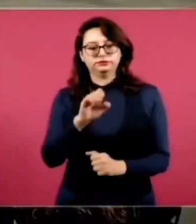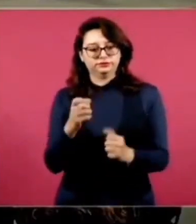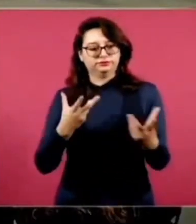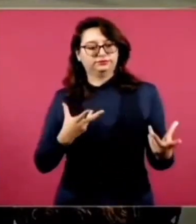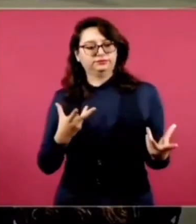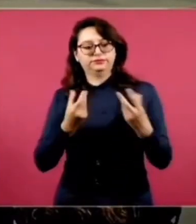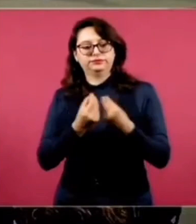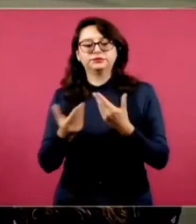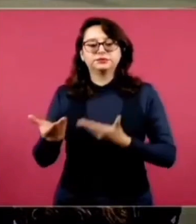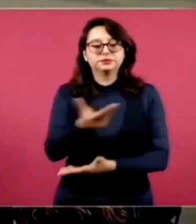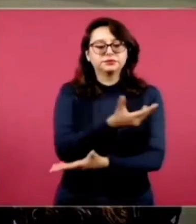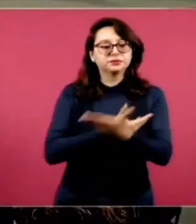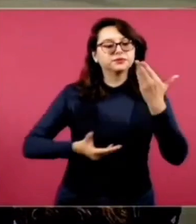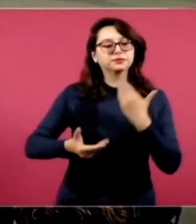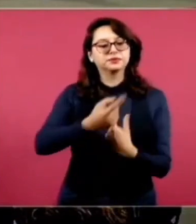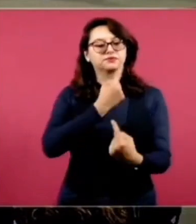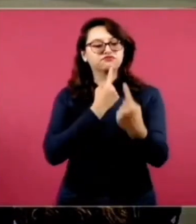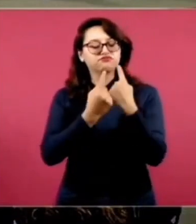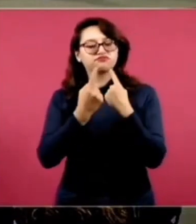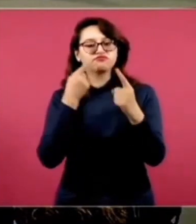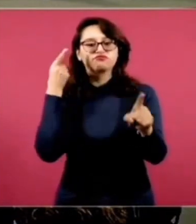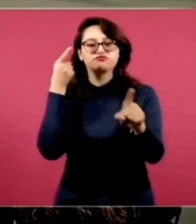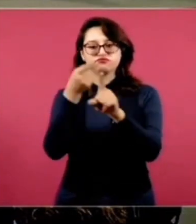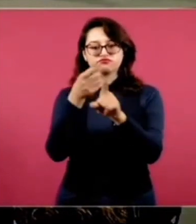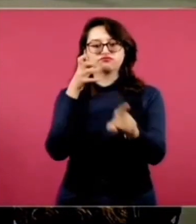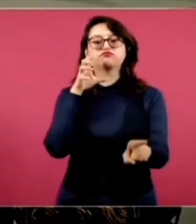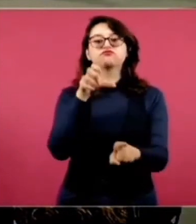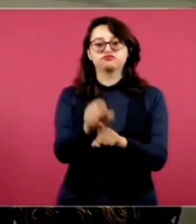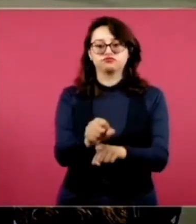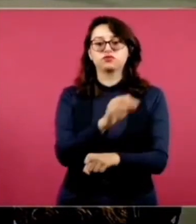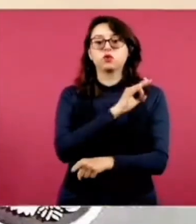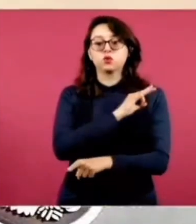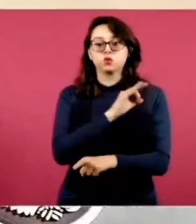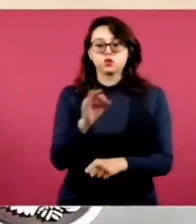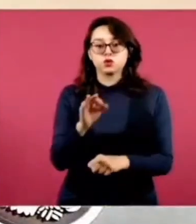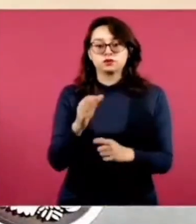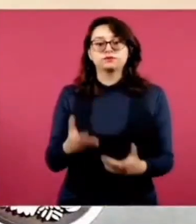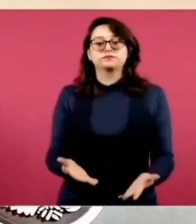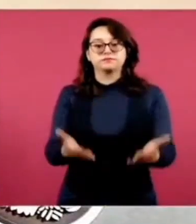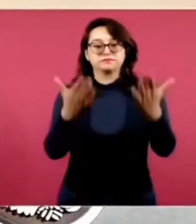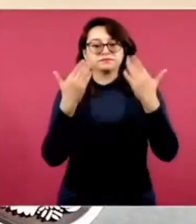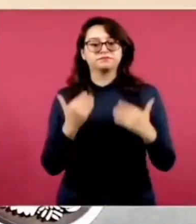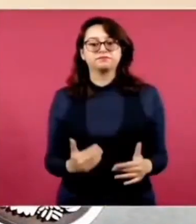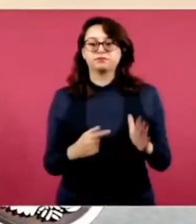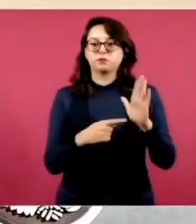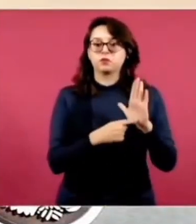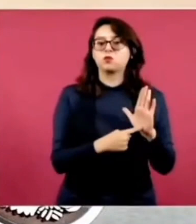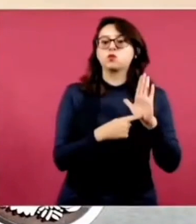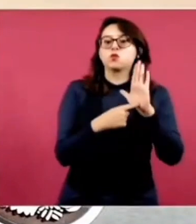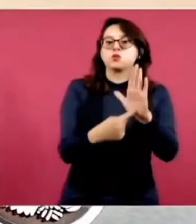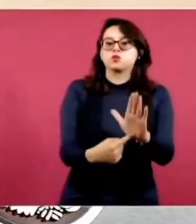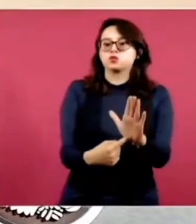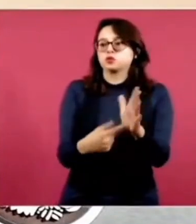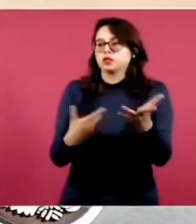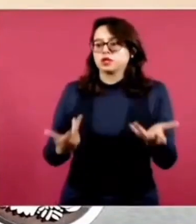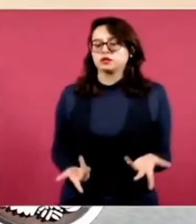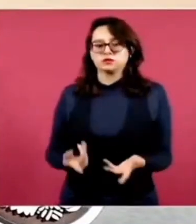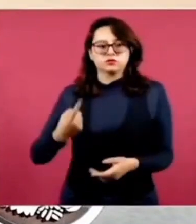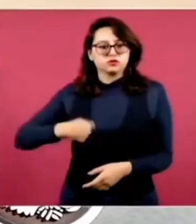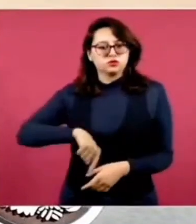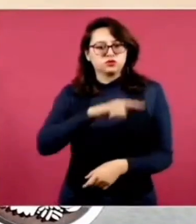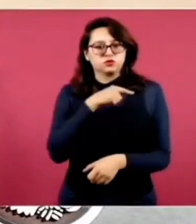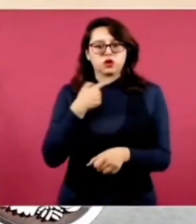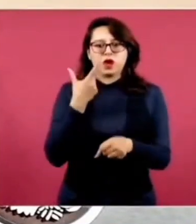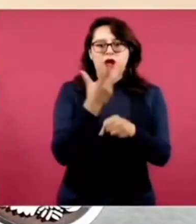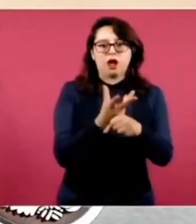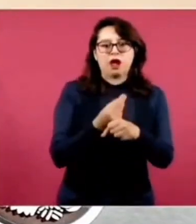Y pues lo vamos a lograr. A continuación se presentarán las acciones emprendidas para revertir las